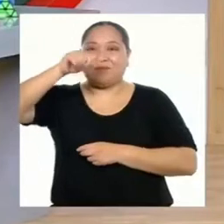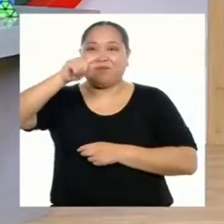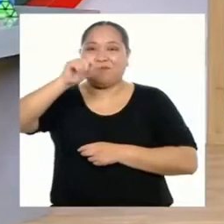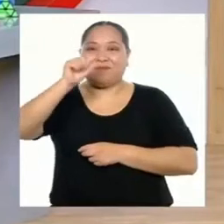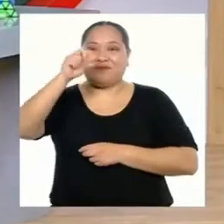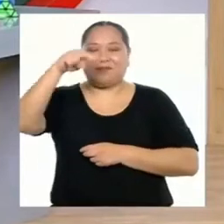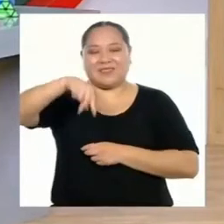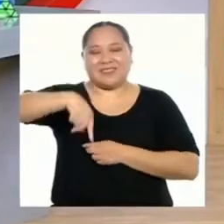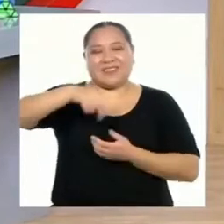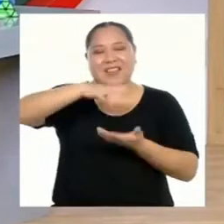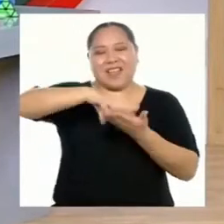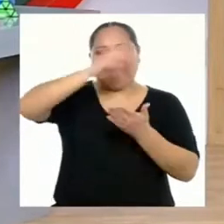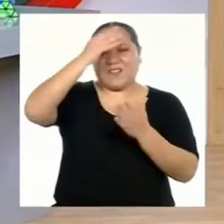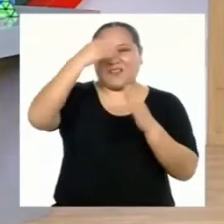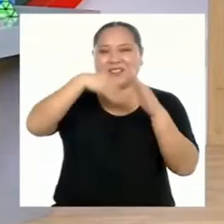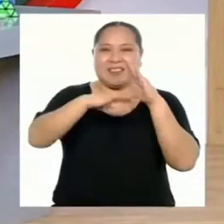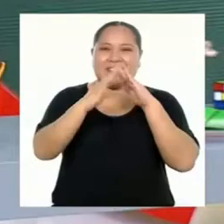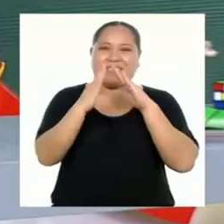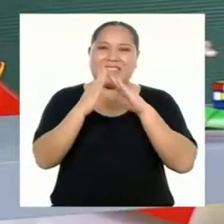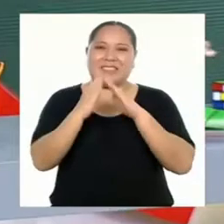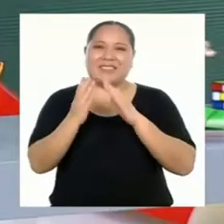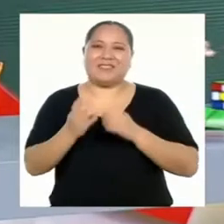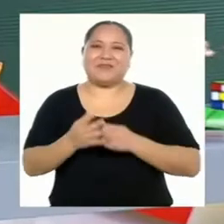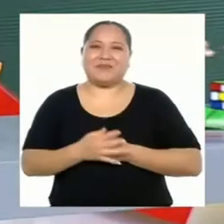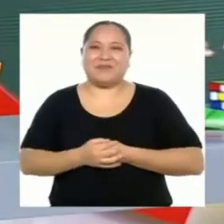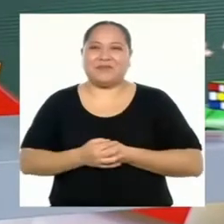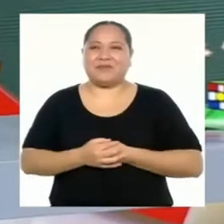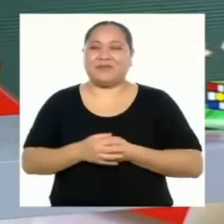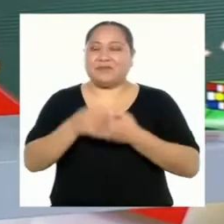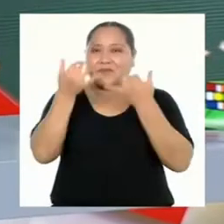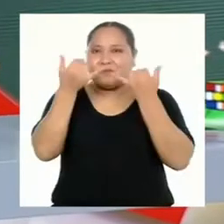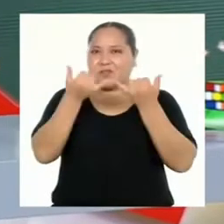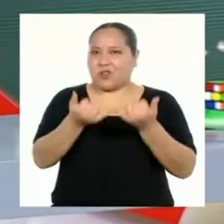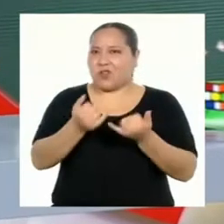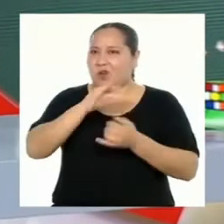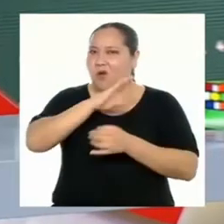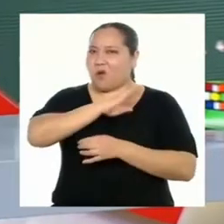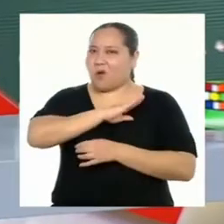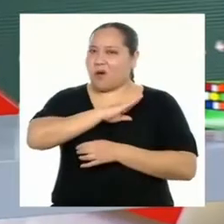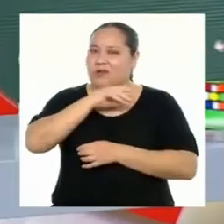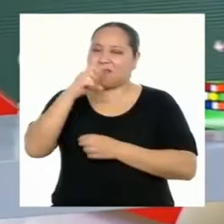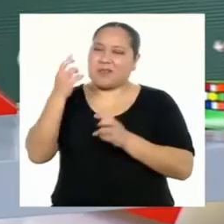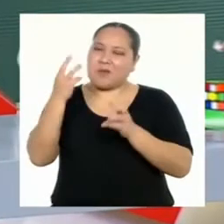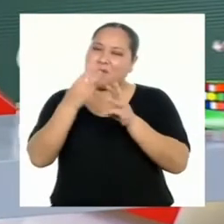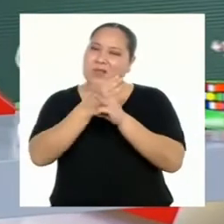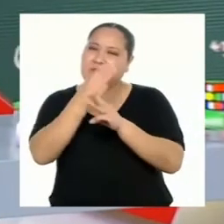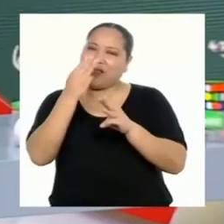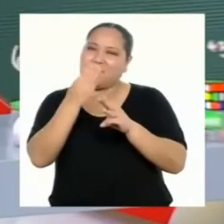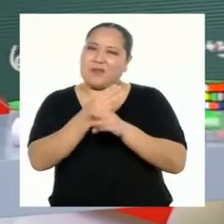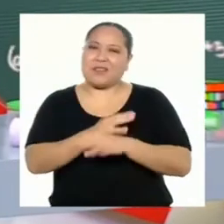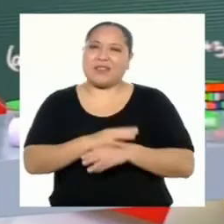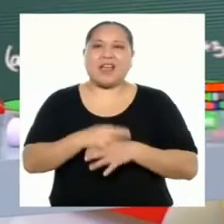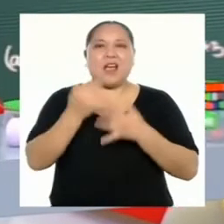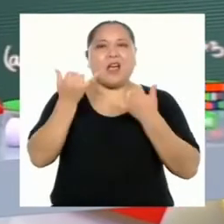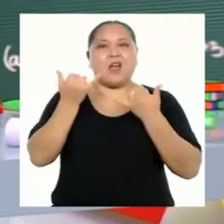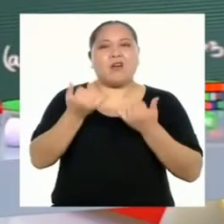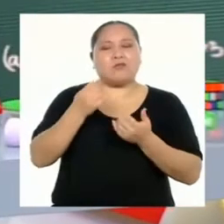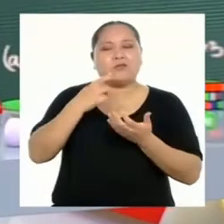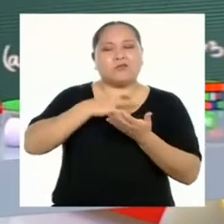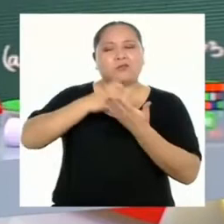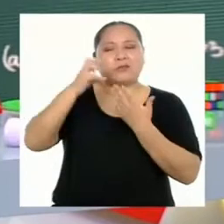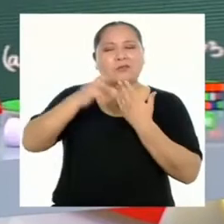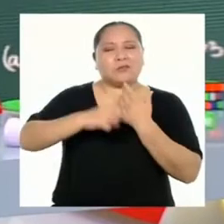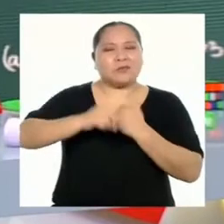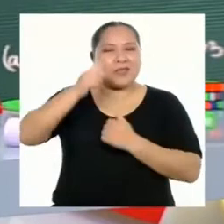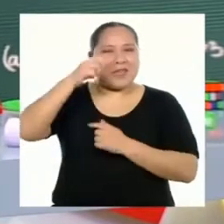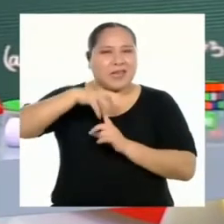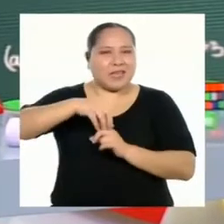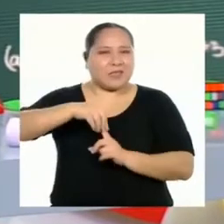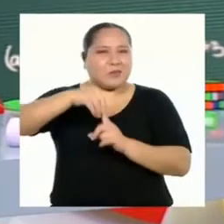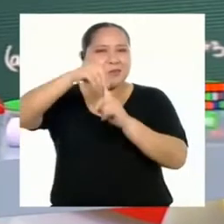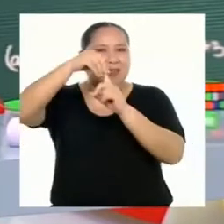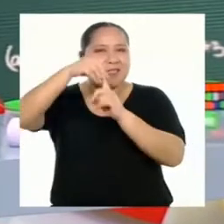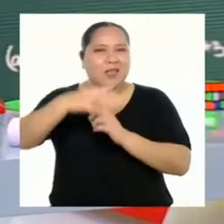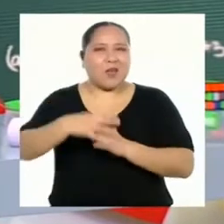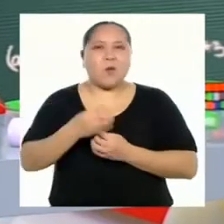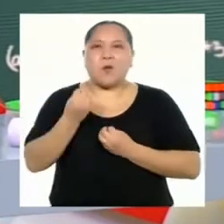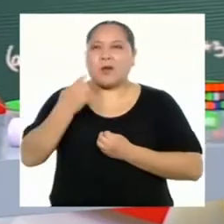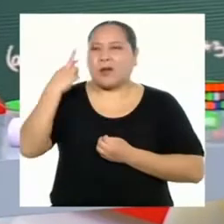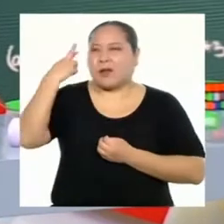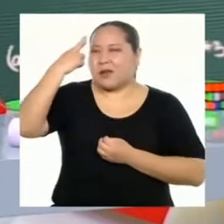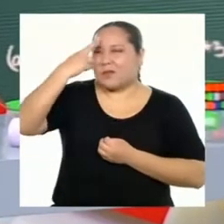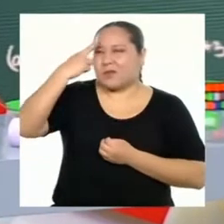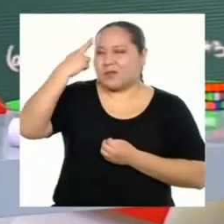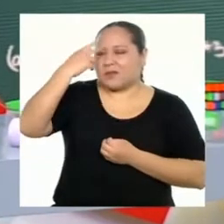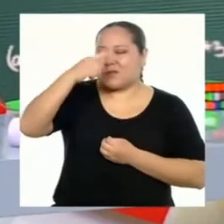Y esto es Aprendo en Casa. Hoy es jueves de matemática y vamos a tener un programa especial. Porque